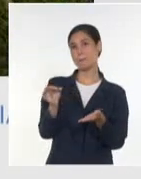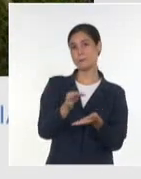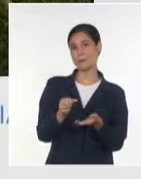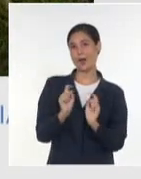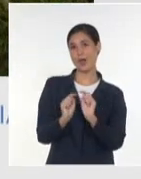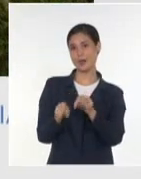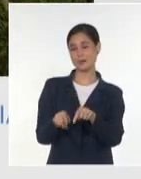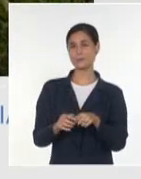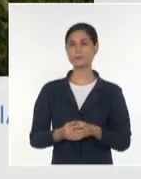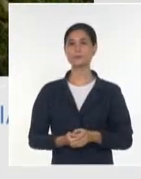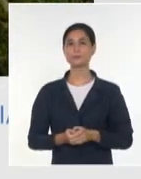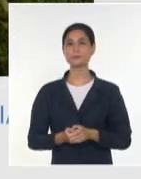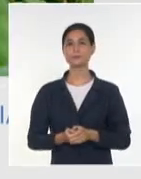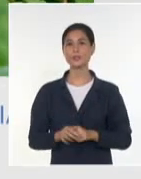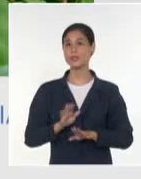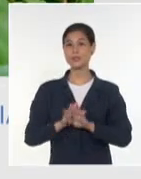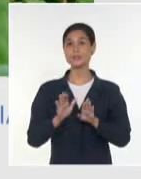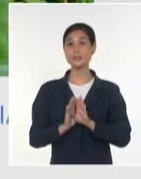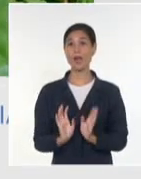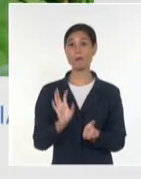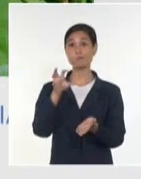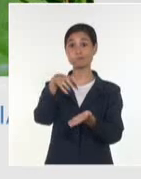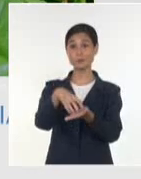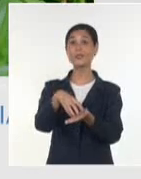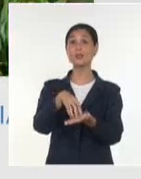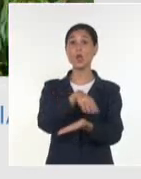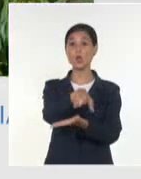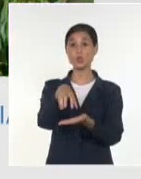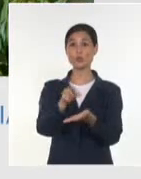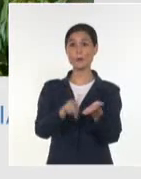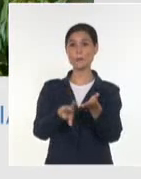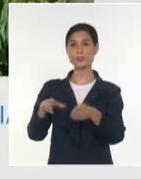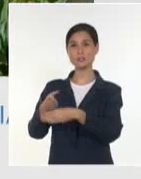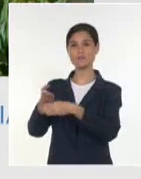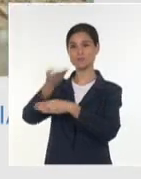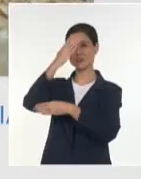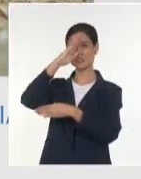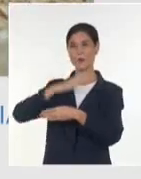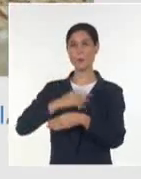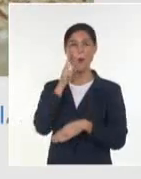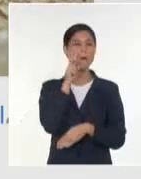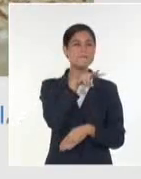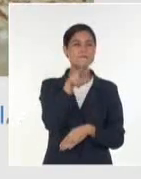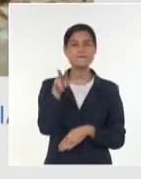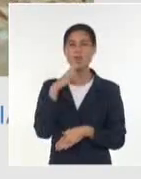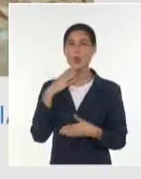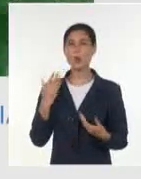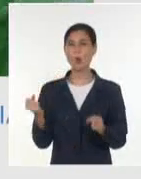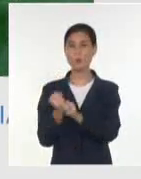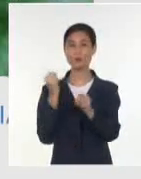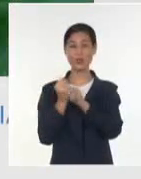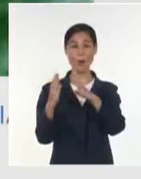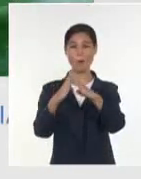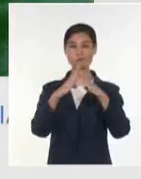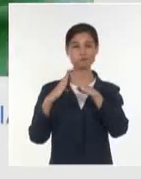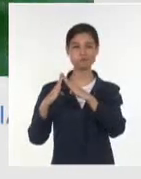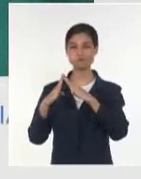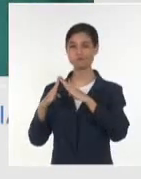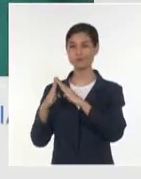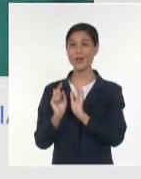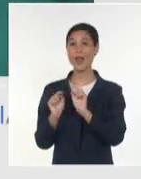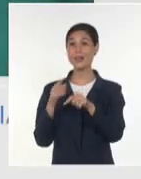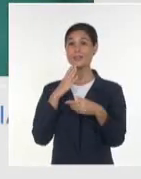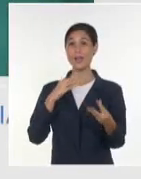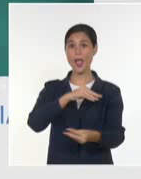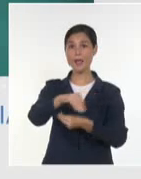finales, desde la Gran Piedra, en Santiago de Cuba, conoceremos la experiencia de comunidades que se adaptan al cambio